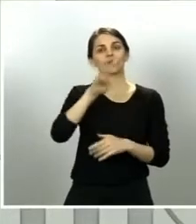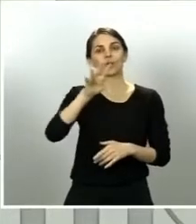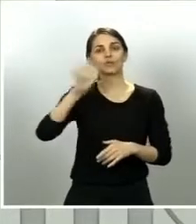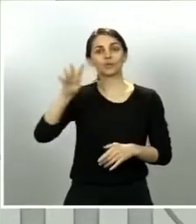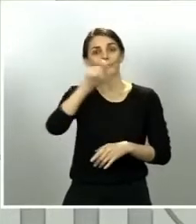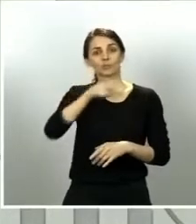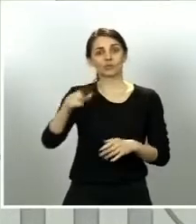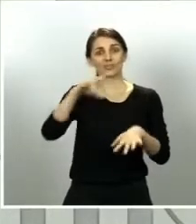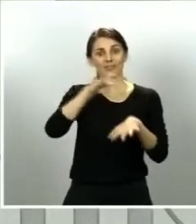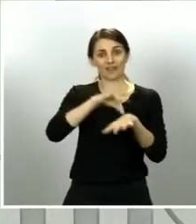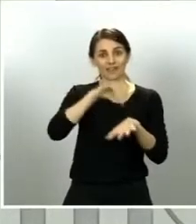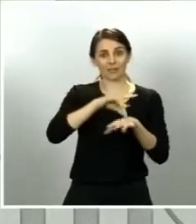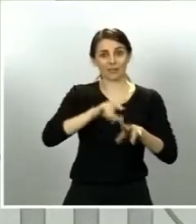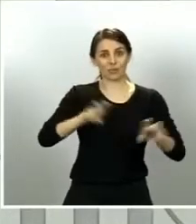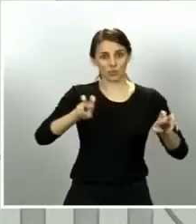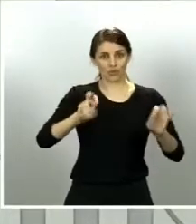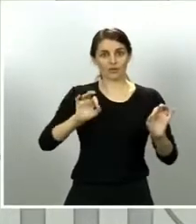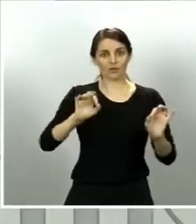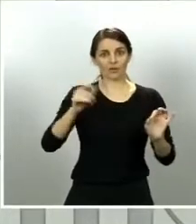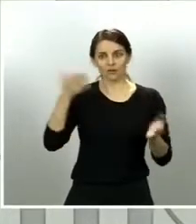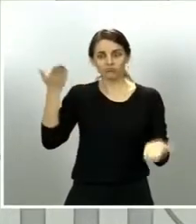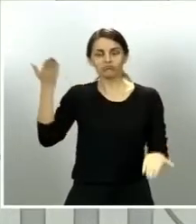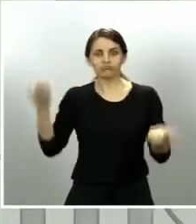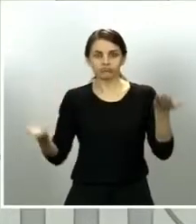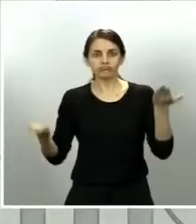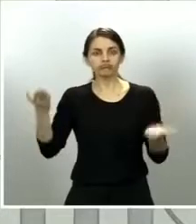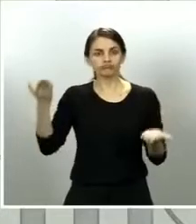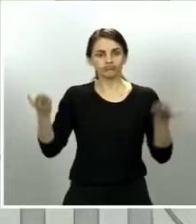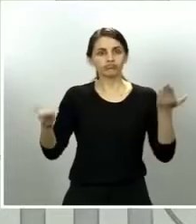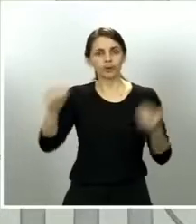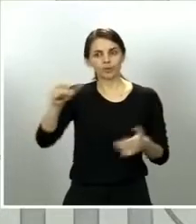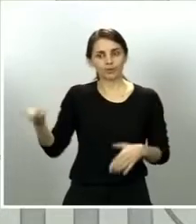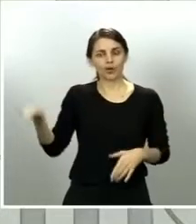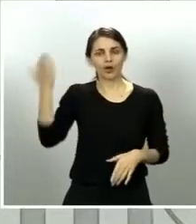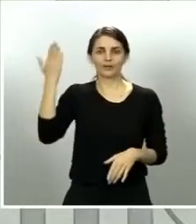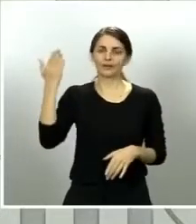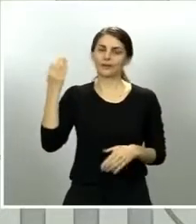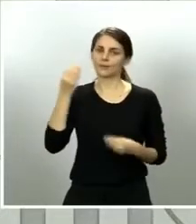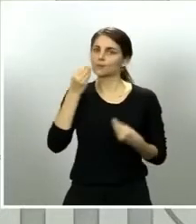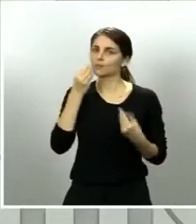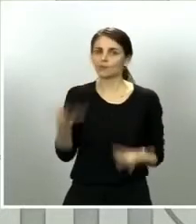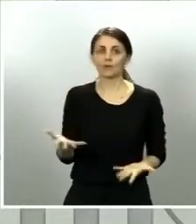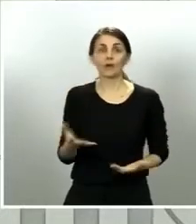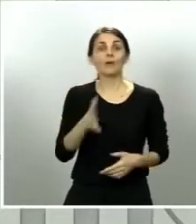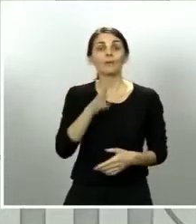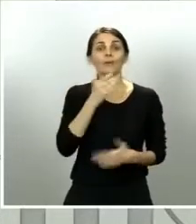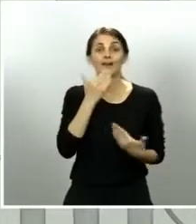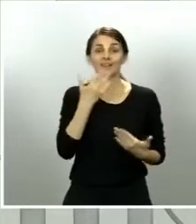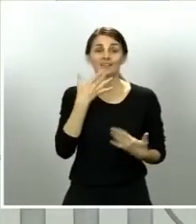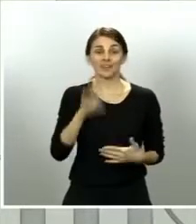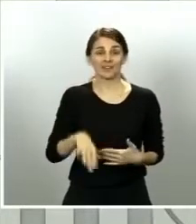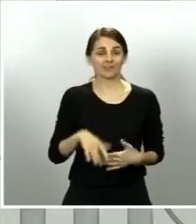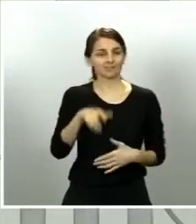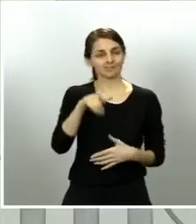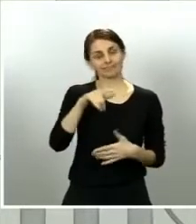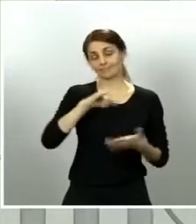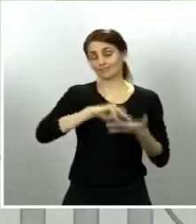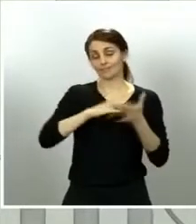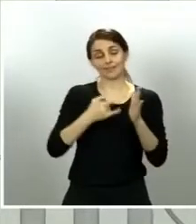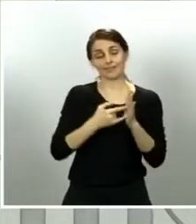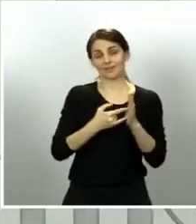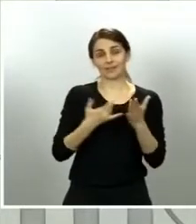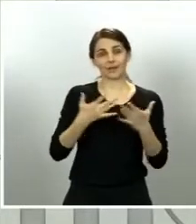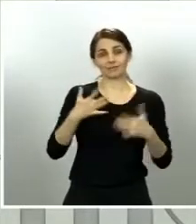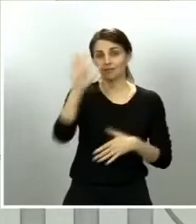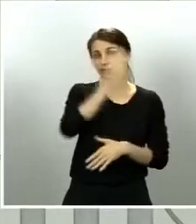espectacular, muy alta. Y ello es así debido al Sistema Nacional de Salud que tenemos los españoles y al esfuerzo enorme que